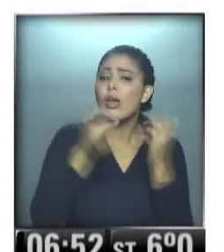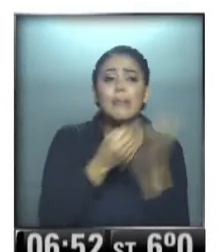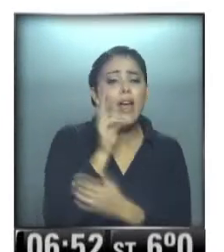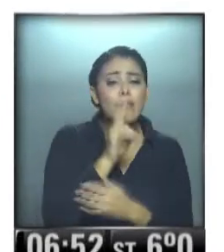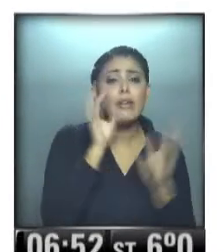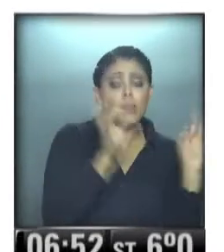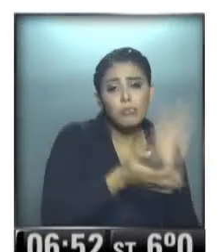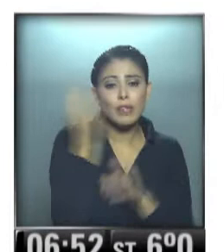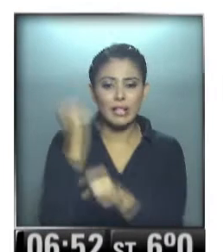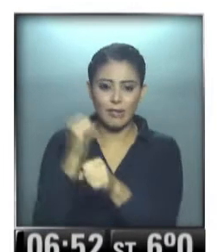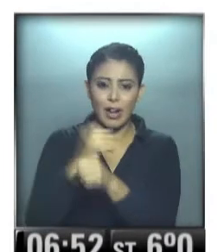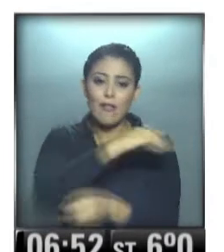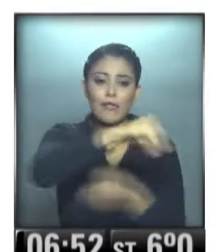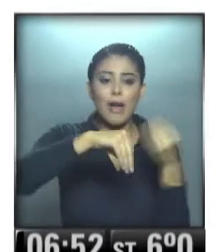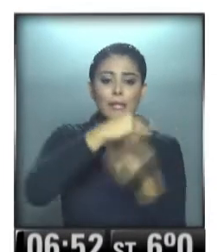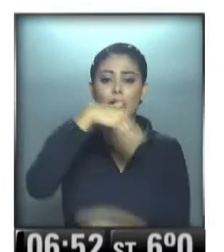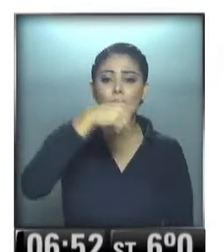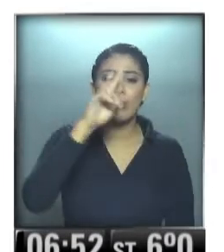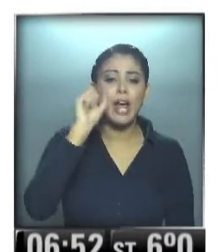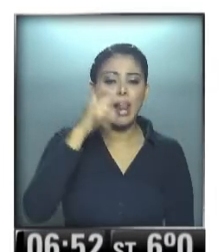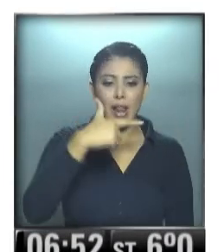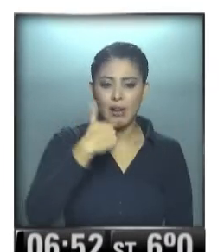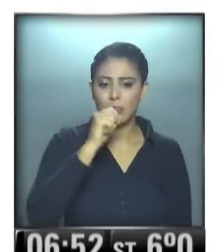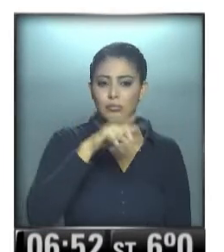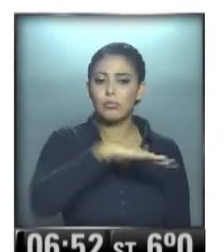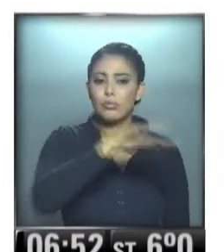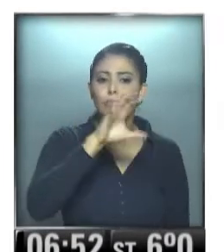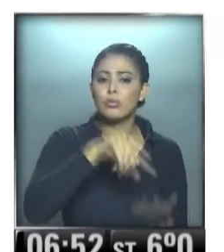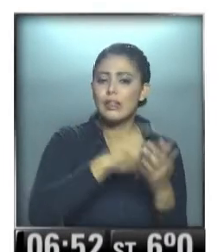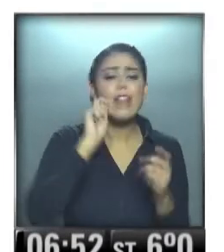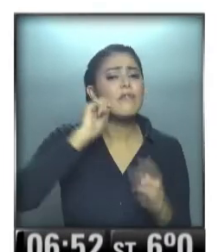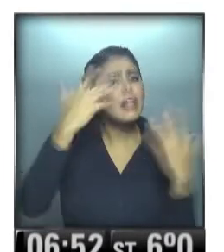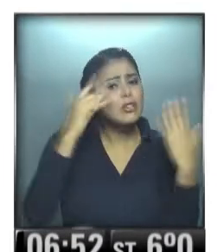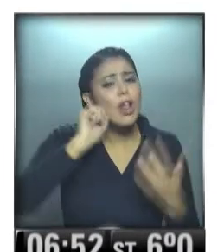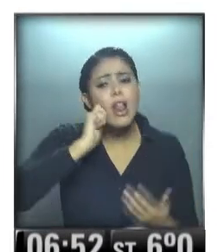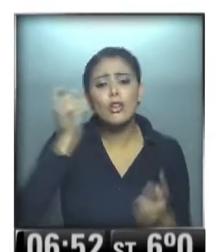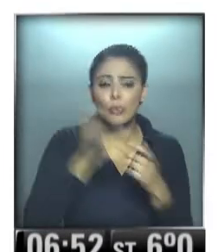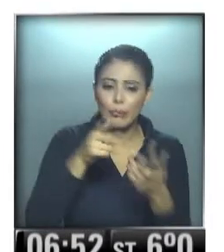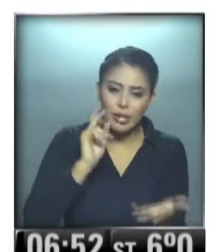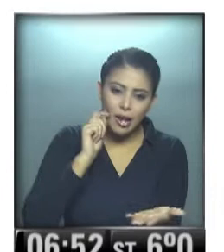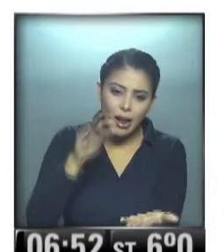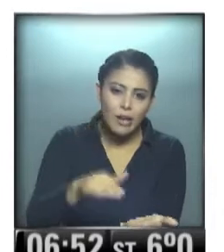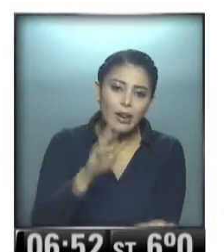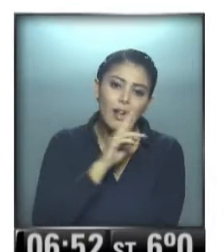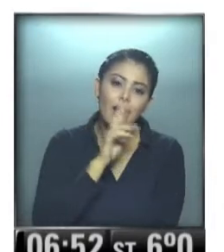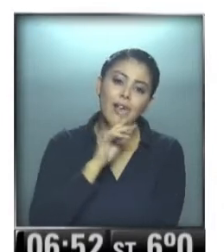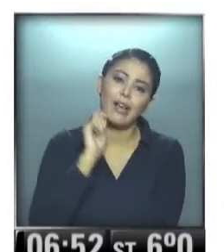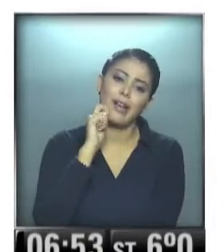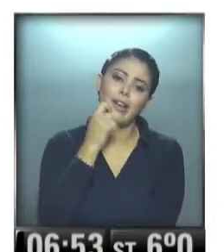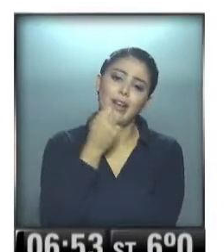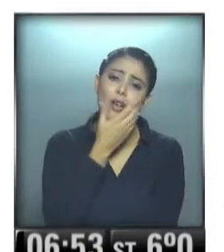mañanas antes de irnos a trabajar. Familia Morales de Chascomús. Felicitaciones. Es muy lindo tu programa. Y es muy linda esa, ¿eh? ¡Ah, qué